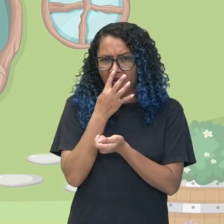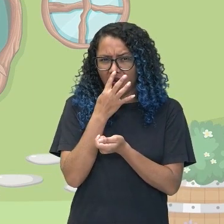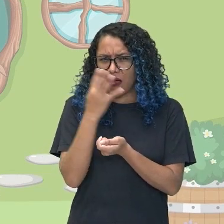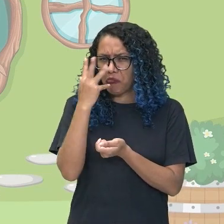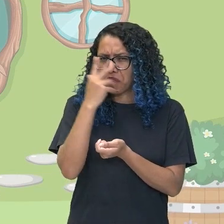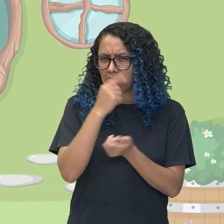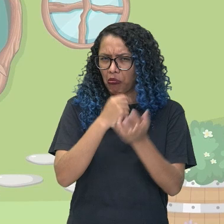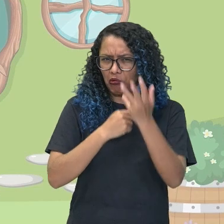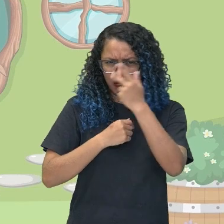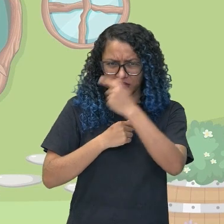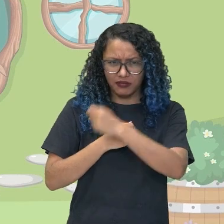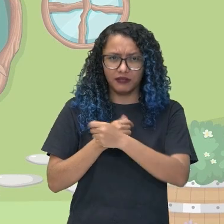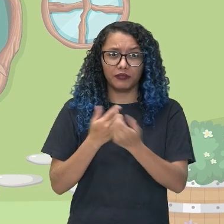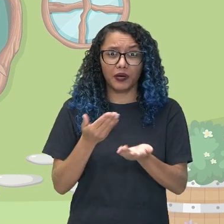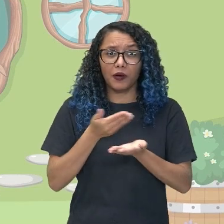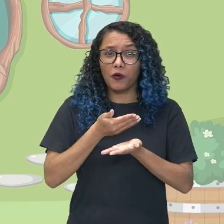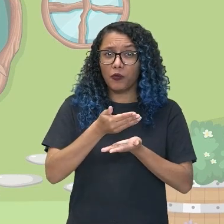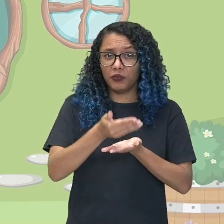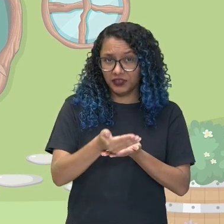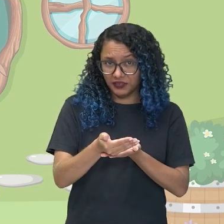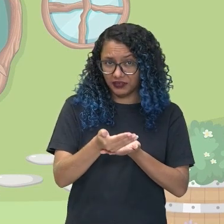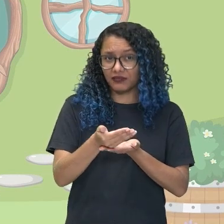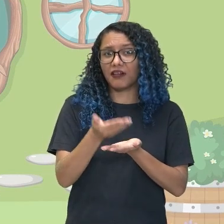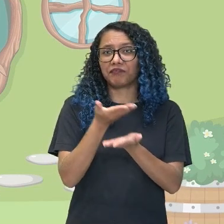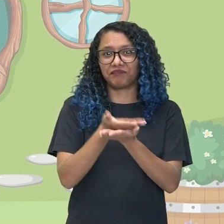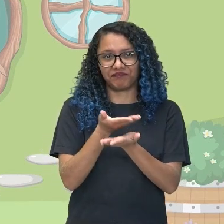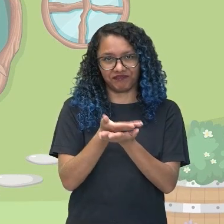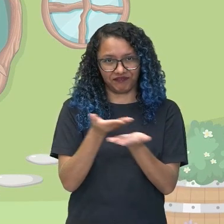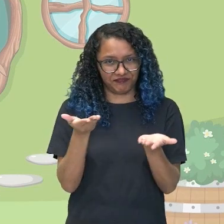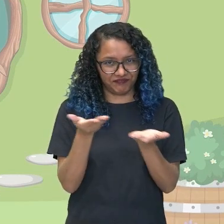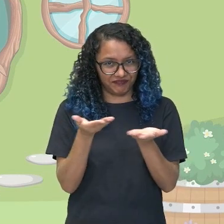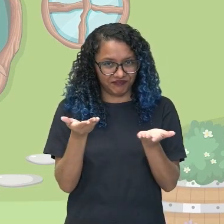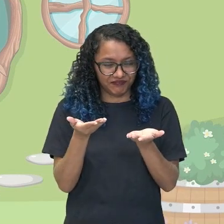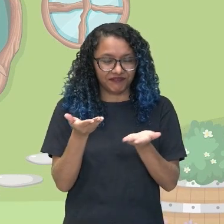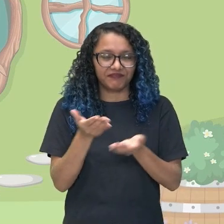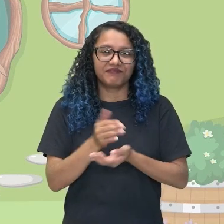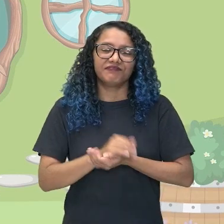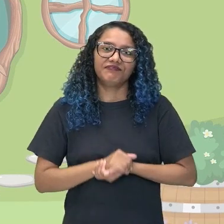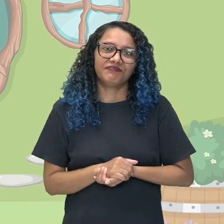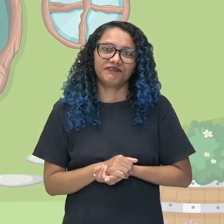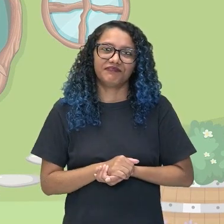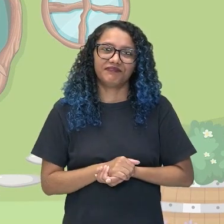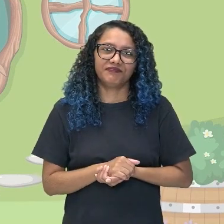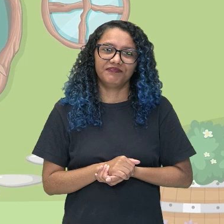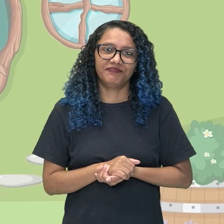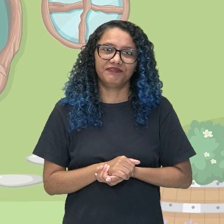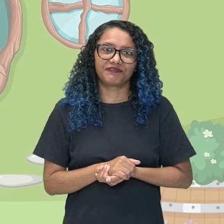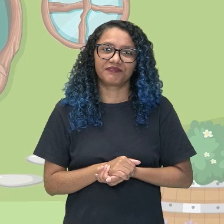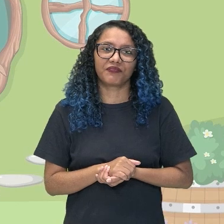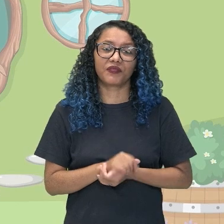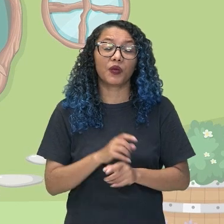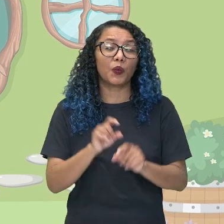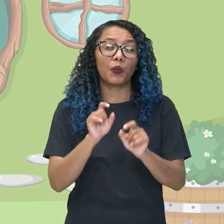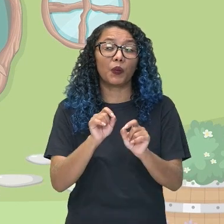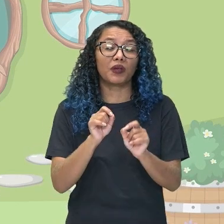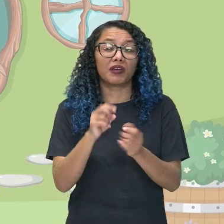introduzir el tema de nuestra clase. Nuestro momento, lectura e